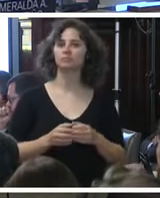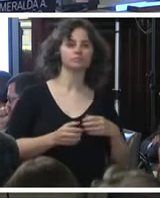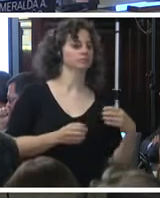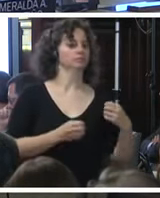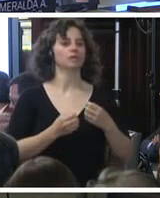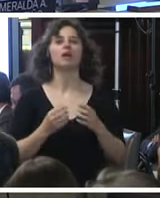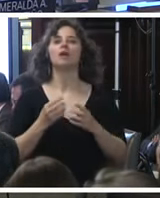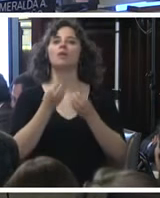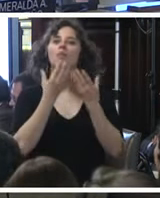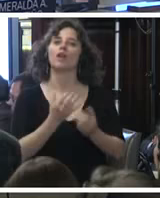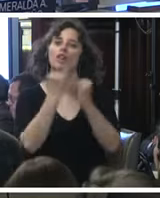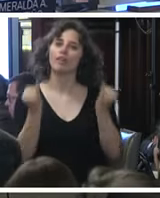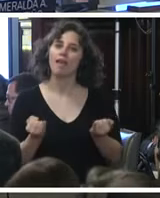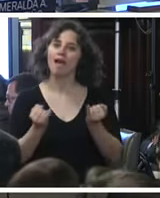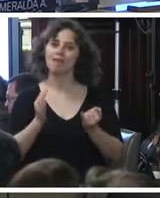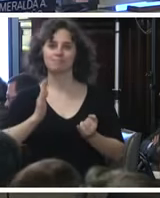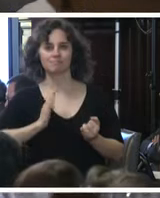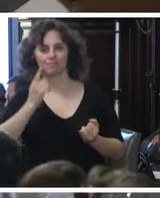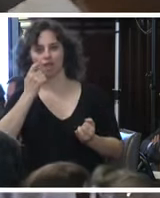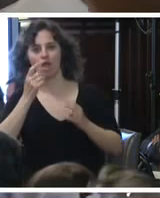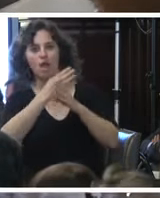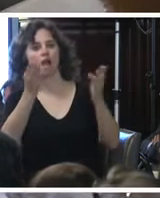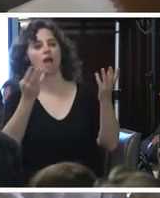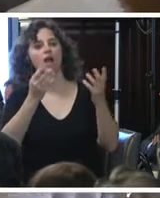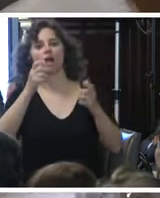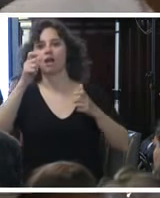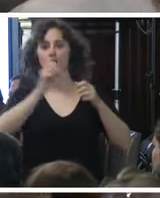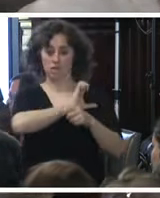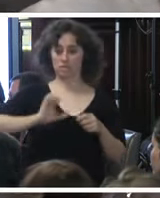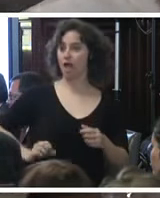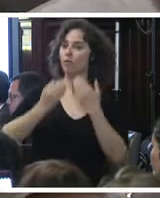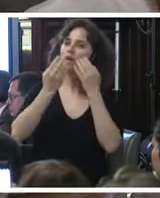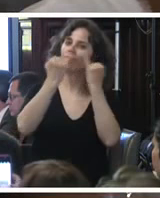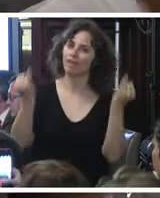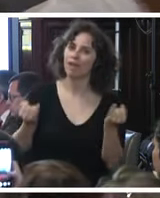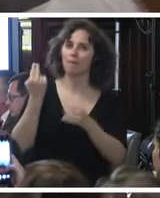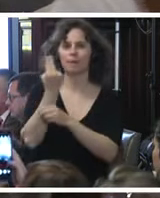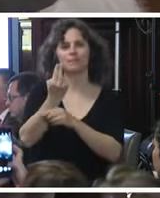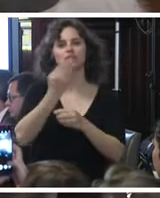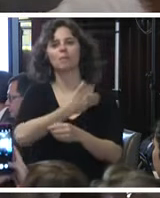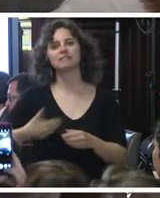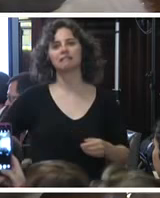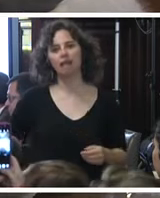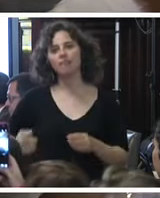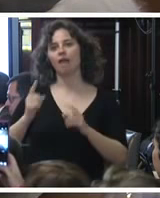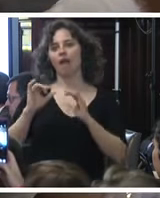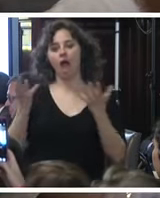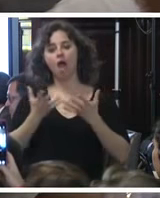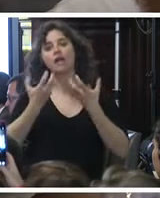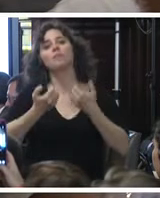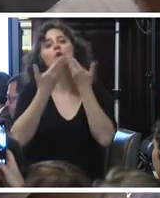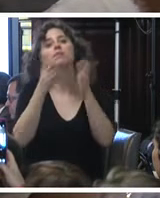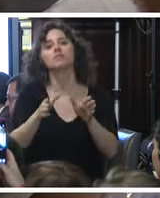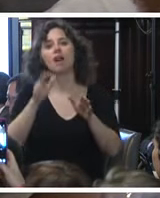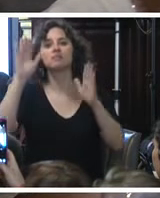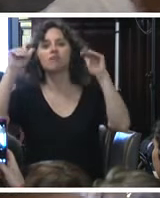Señoras comisionadas, buenos días a la representación estatal. Con el permiso de la señora presidenta. Queremos empezar dando